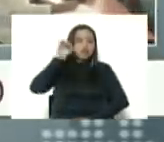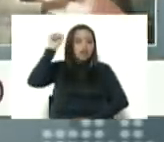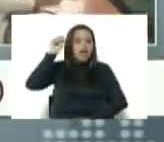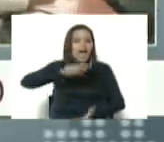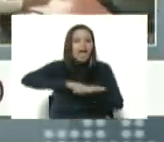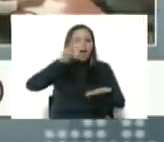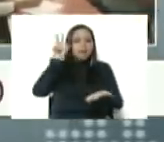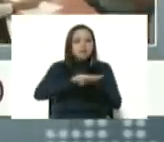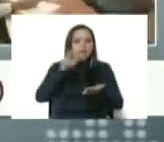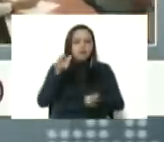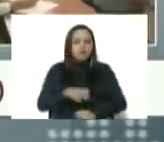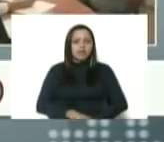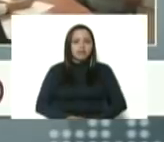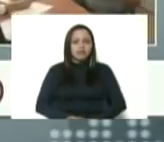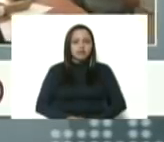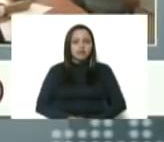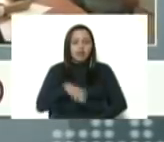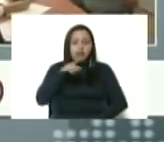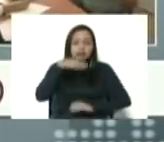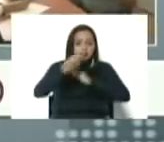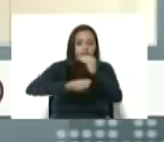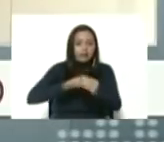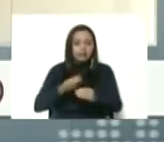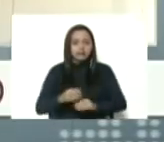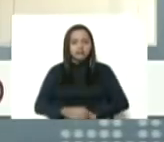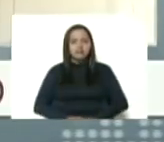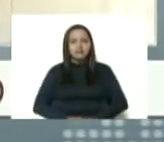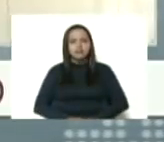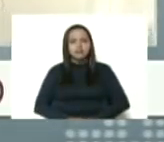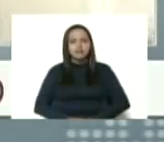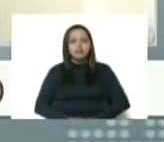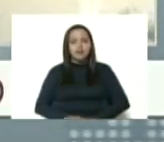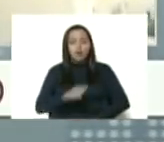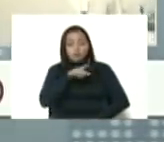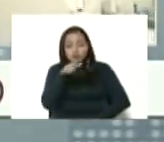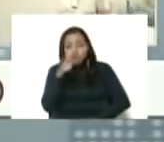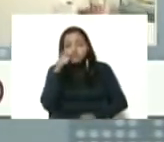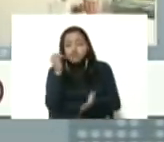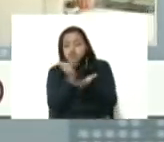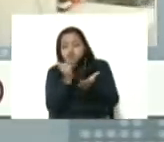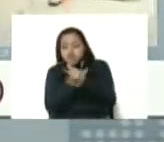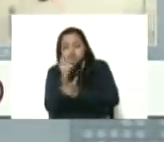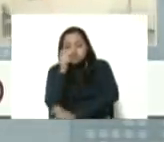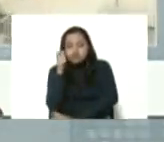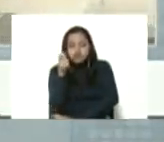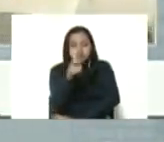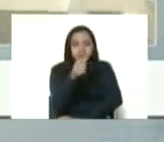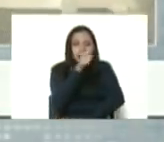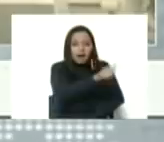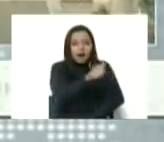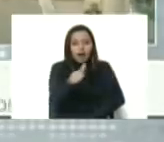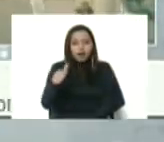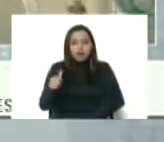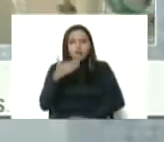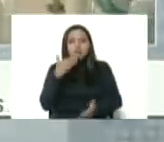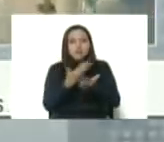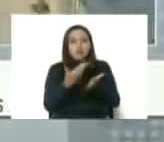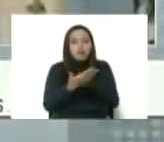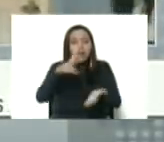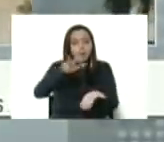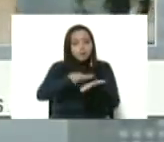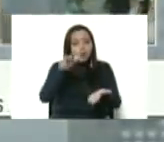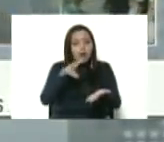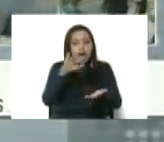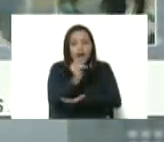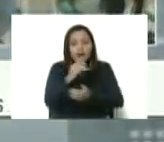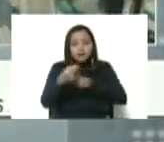Aprobado, cúmplase. Ustedes vigilan que cada una de estas propuestas aprobadas